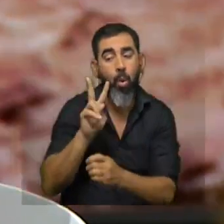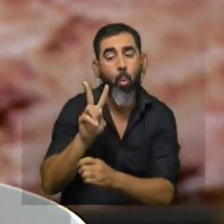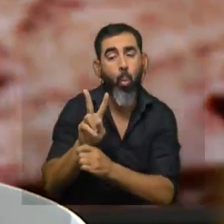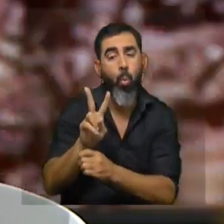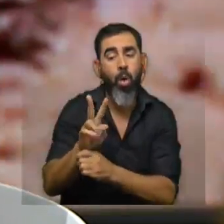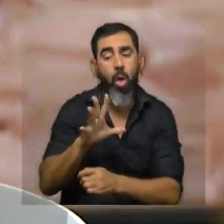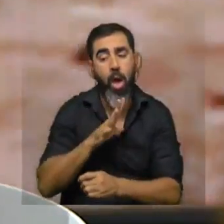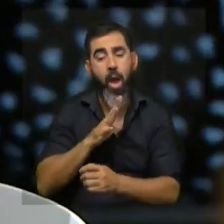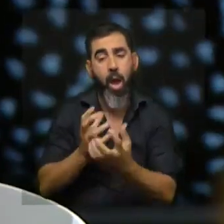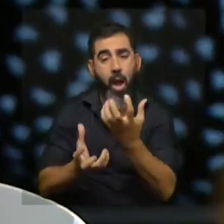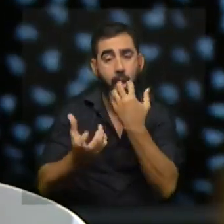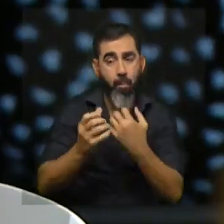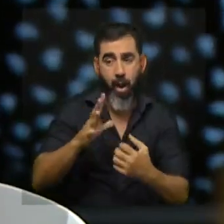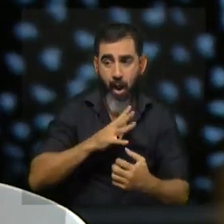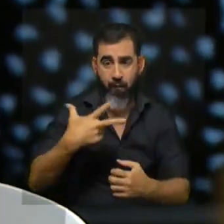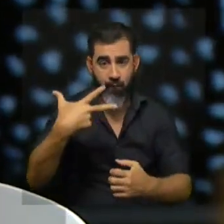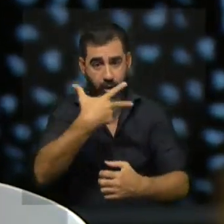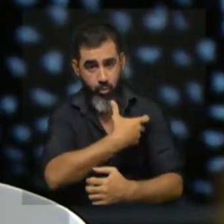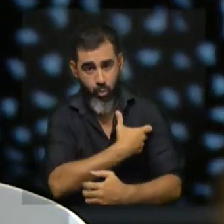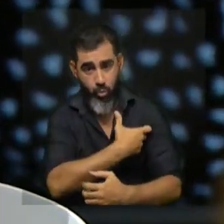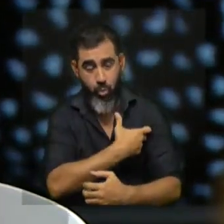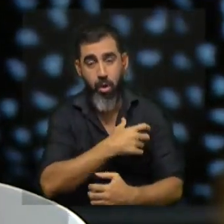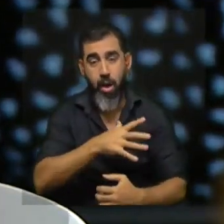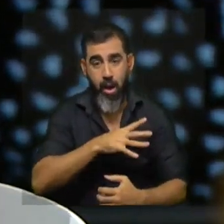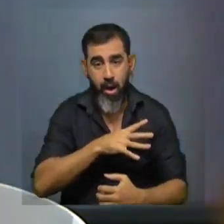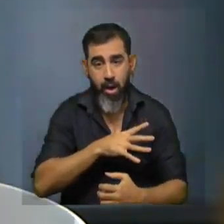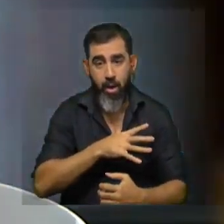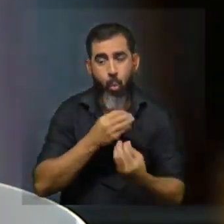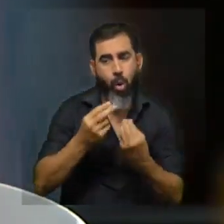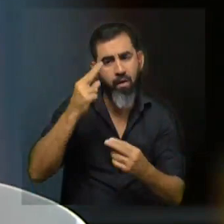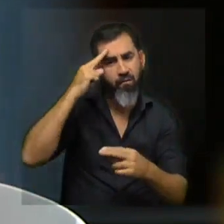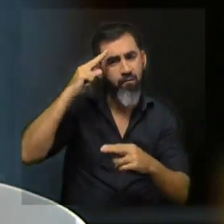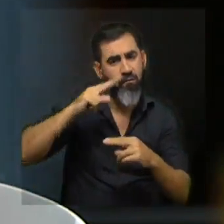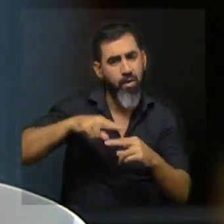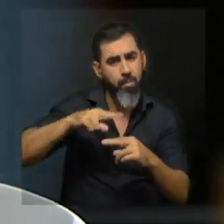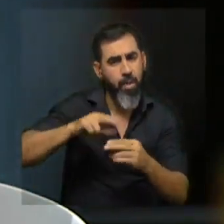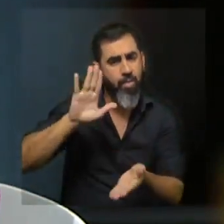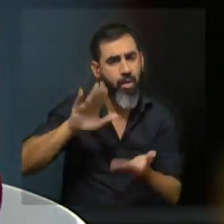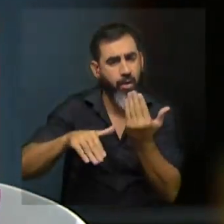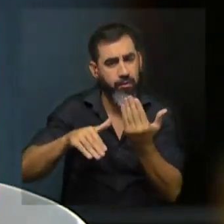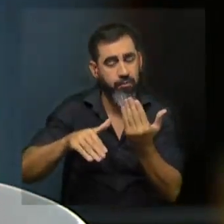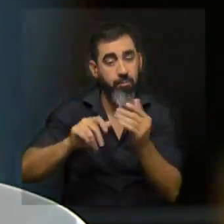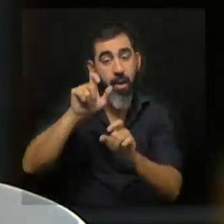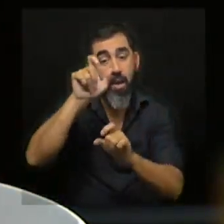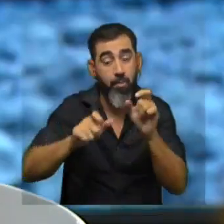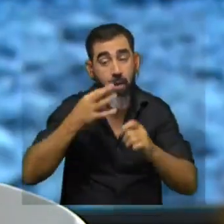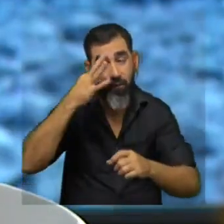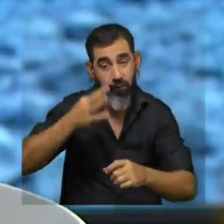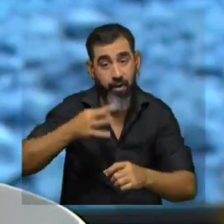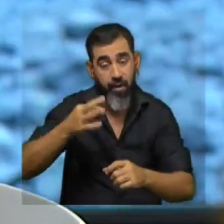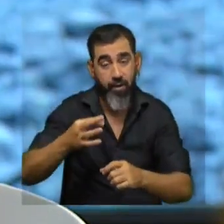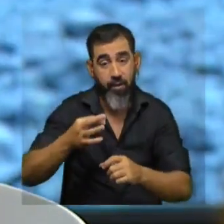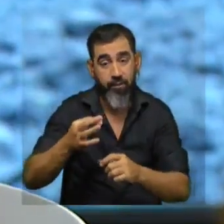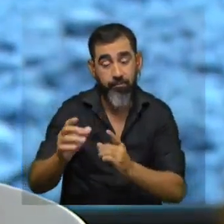estos animales si tienen las vacunas al día las desparasitaciones qué enfermedades son las más prevalentes para que la gente que realmente trata a estos